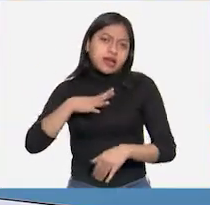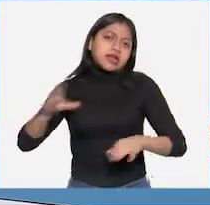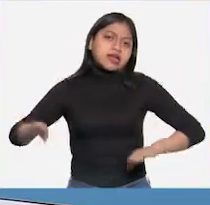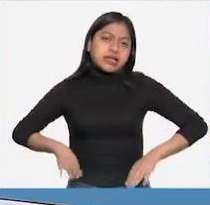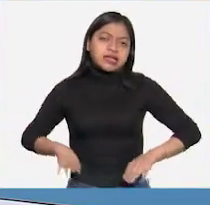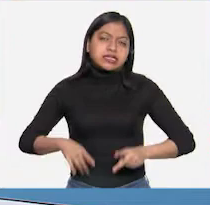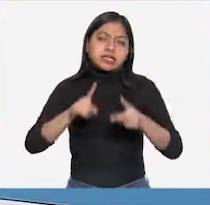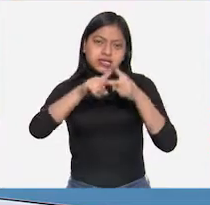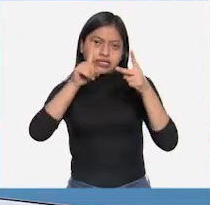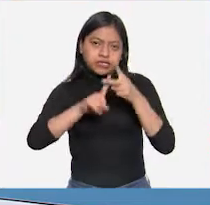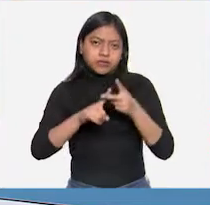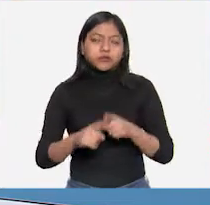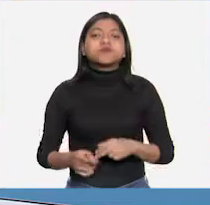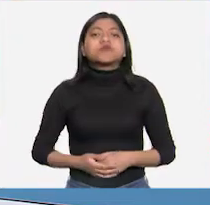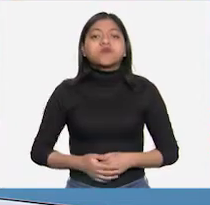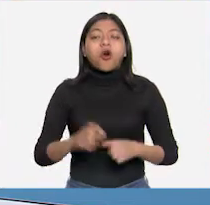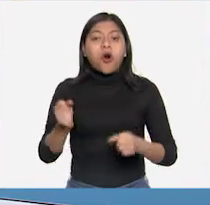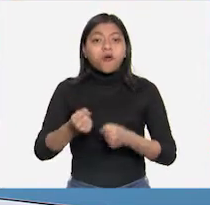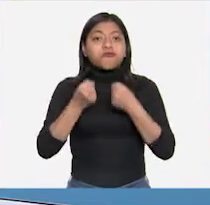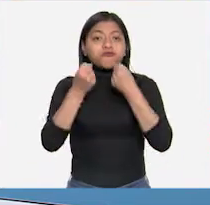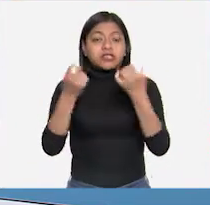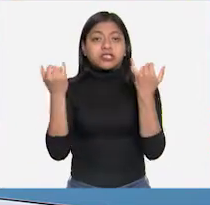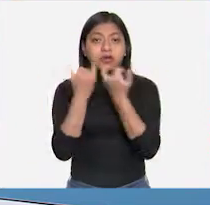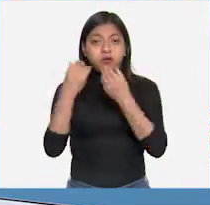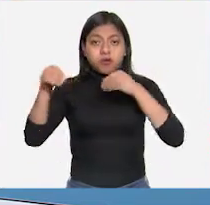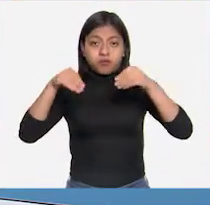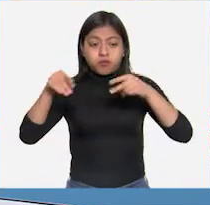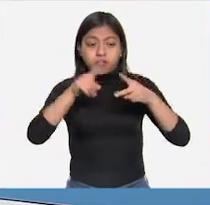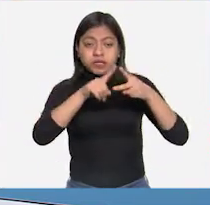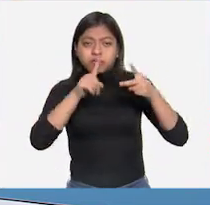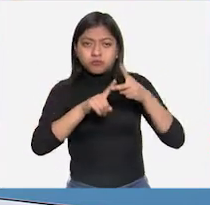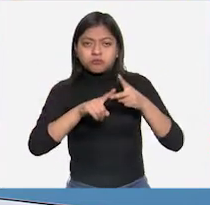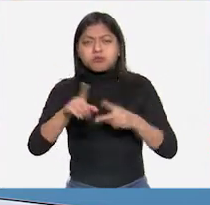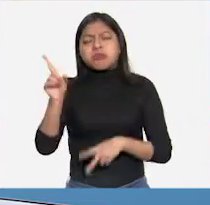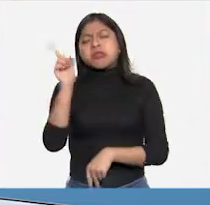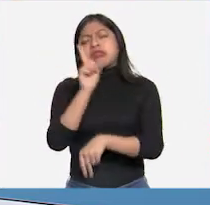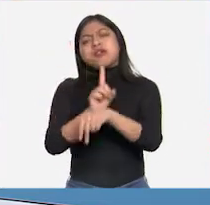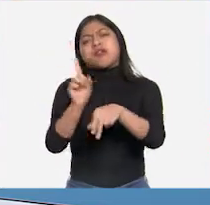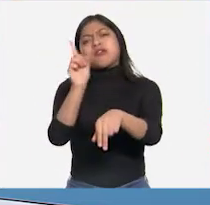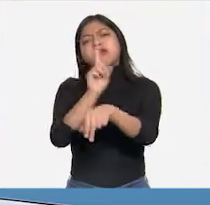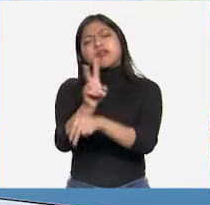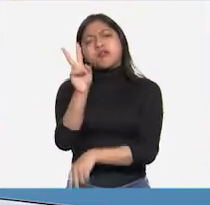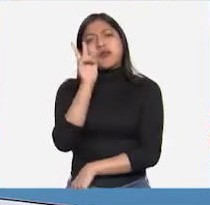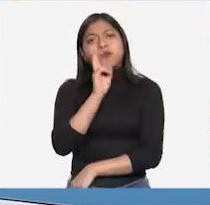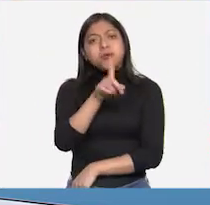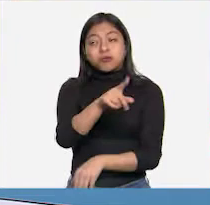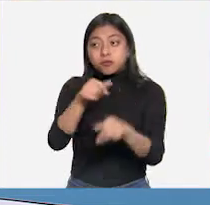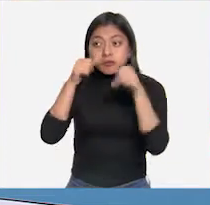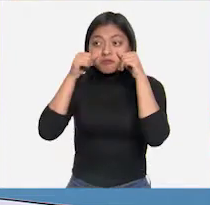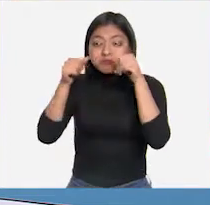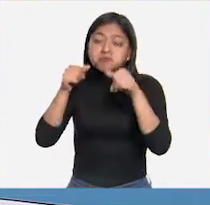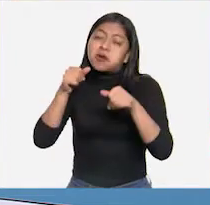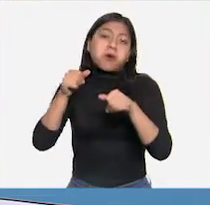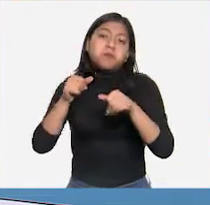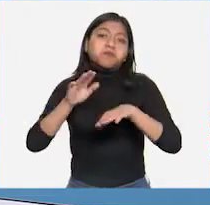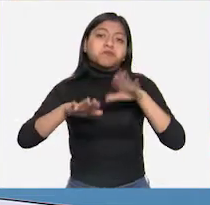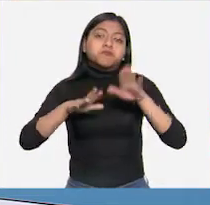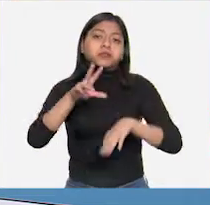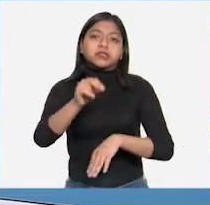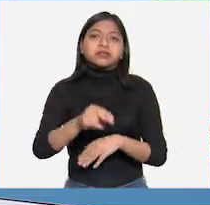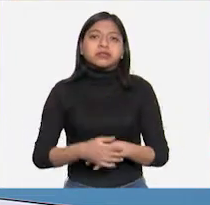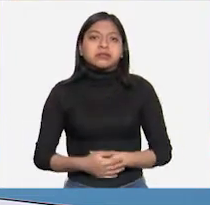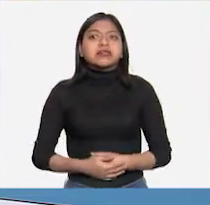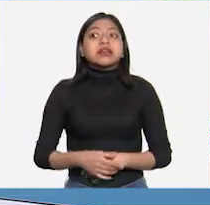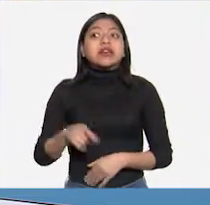bien! La aplicación de fuerzas y el movimiento son algo tan común que no siempre le ponemos atención. Y a veces son algo